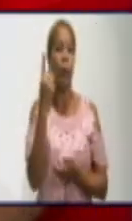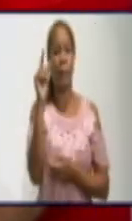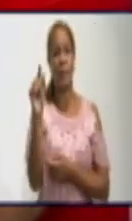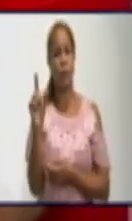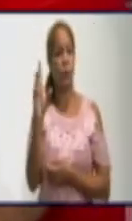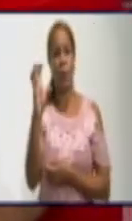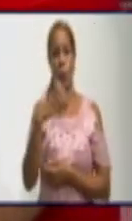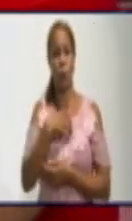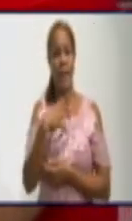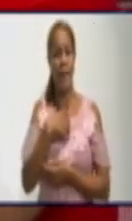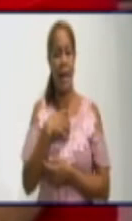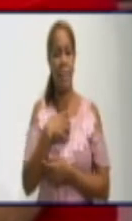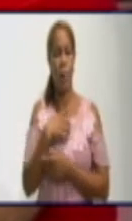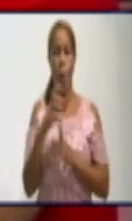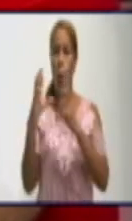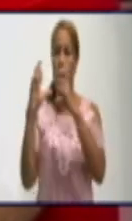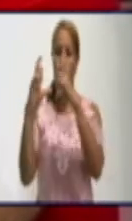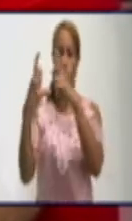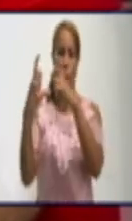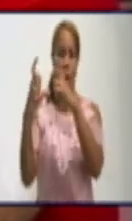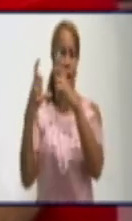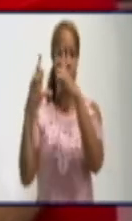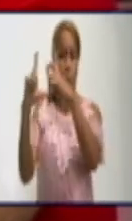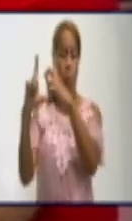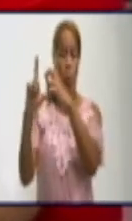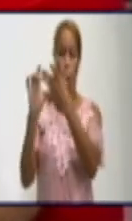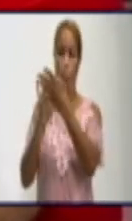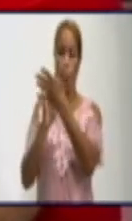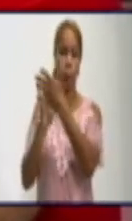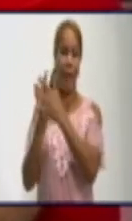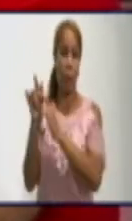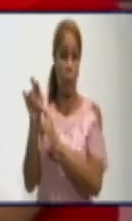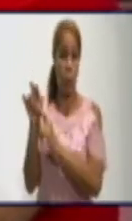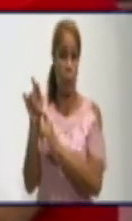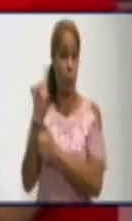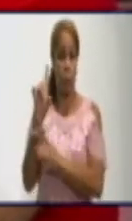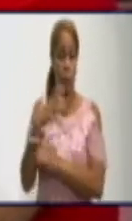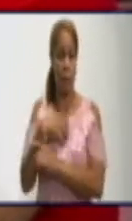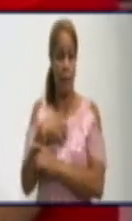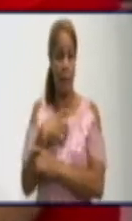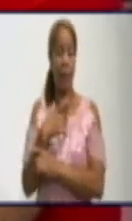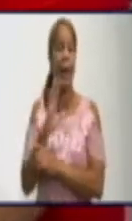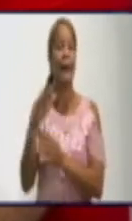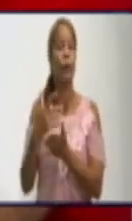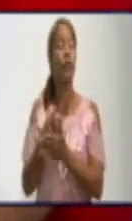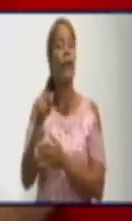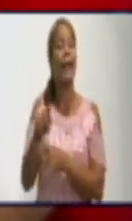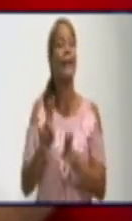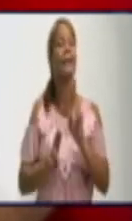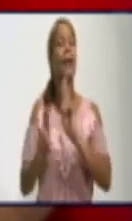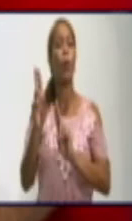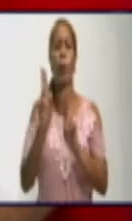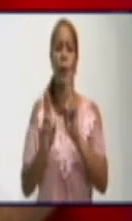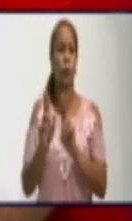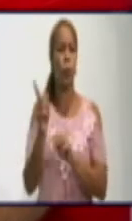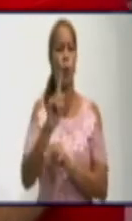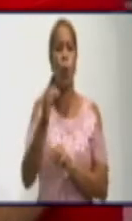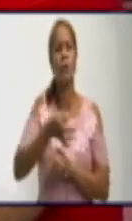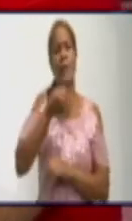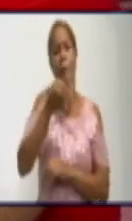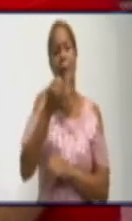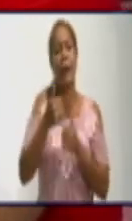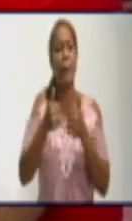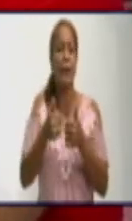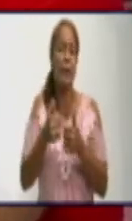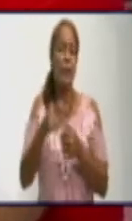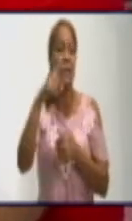son 7 pesos por personas que vivan en su vivienda. En este acuerdo no se especifica por hora ni se especifica